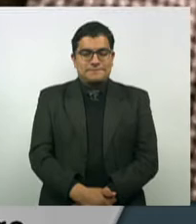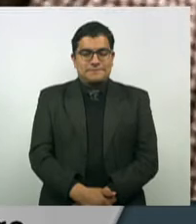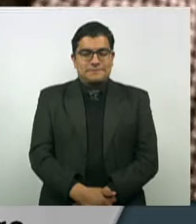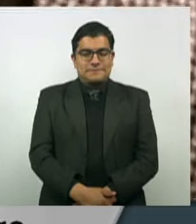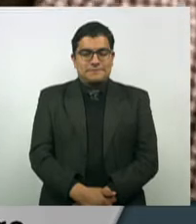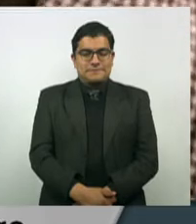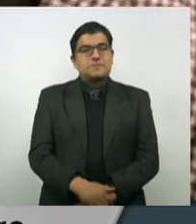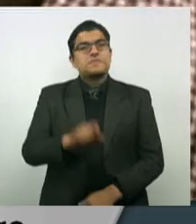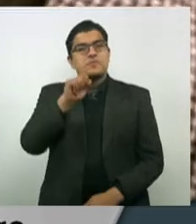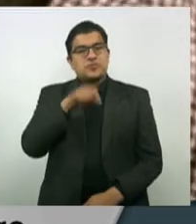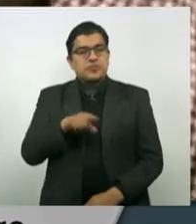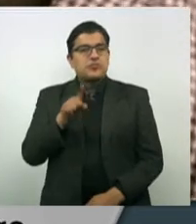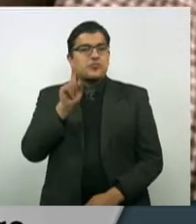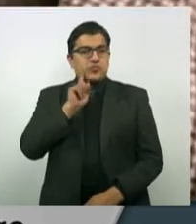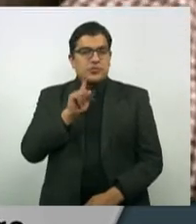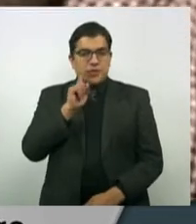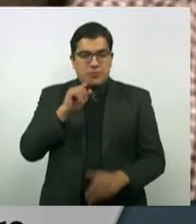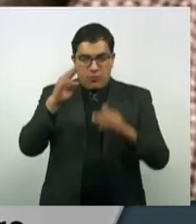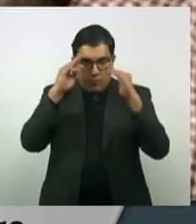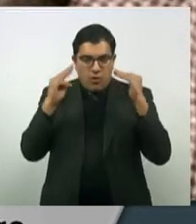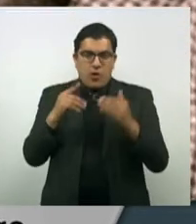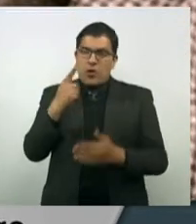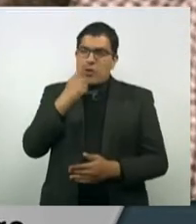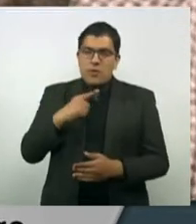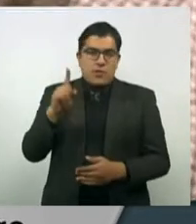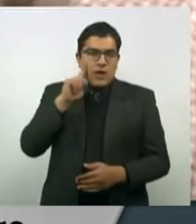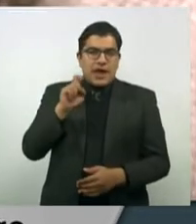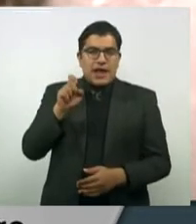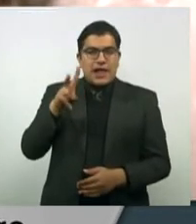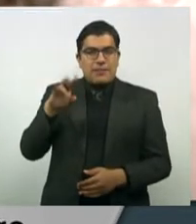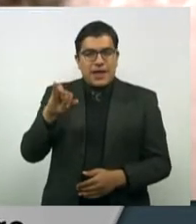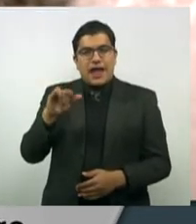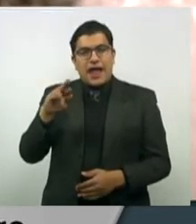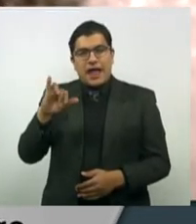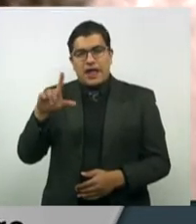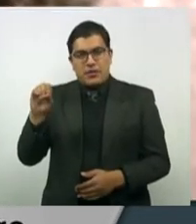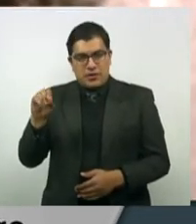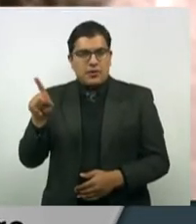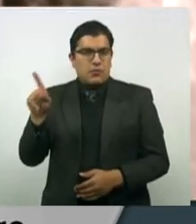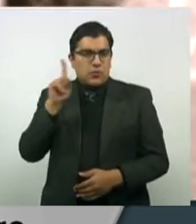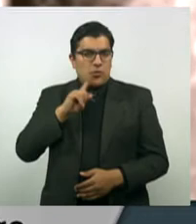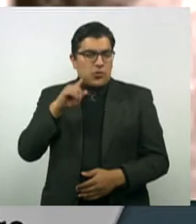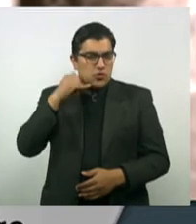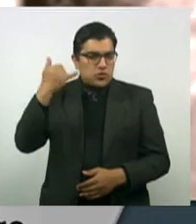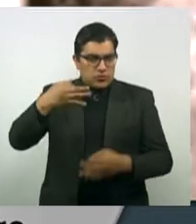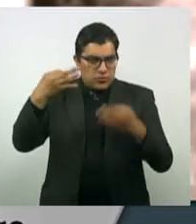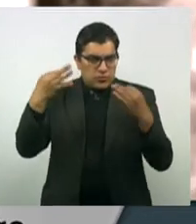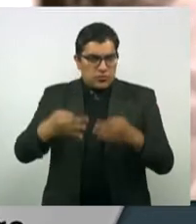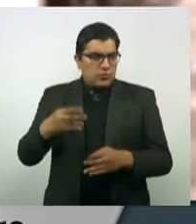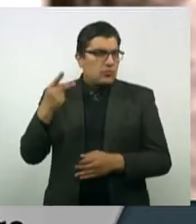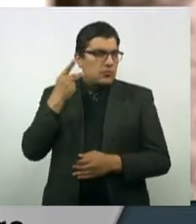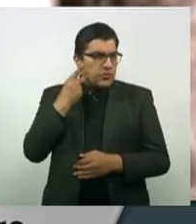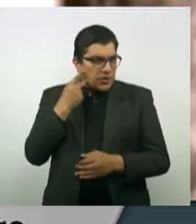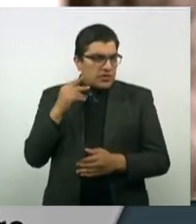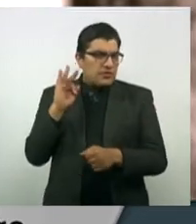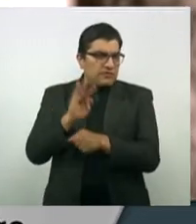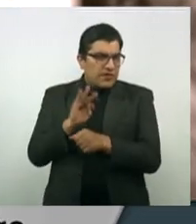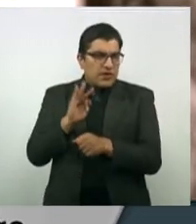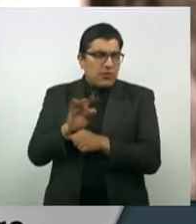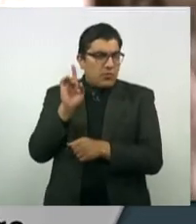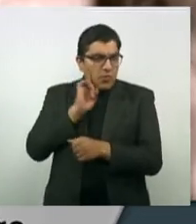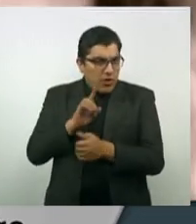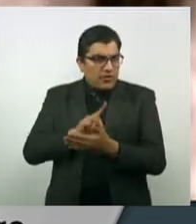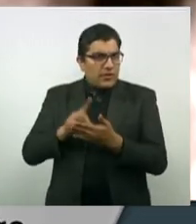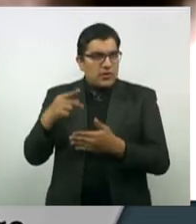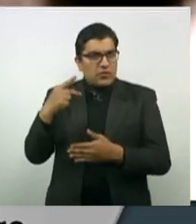En tanto, La monja roja como también se conoció a Elvia Carrillo Puerto, fue una política yucateca que luchó por los derechos de la mujer durante y